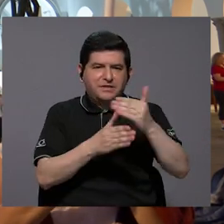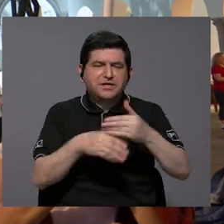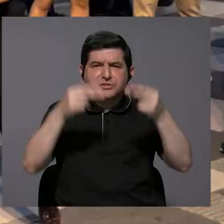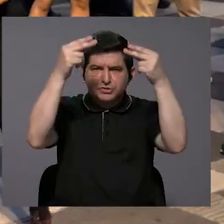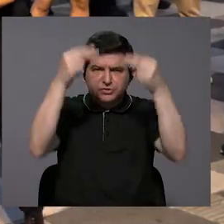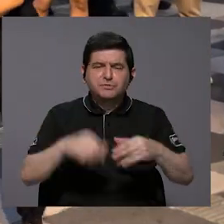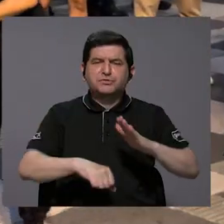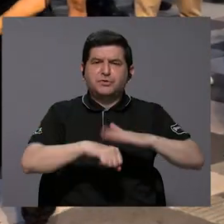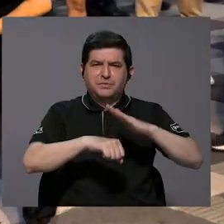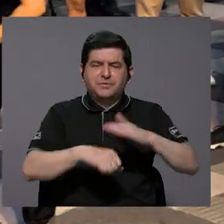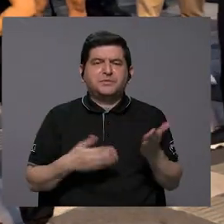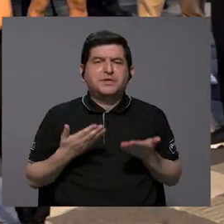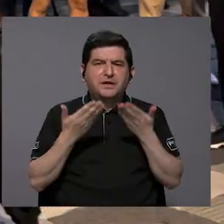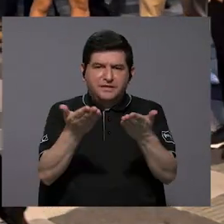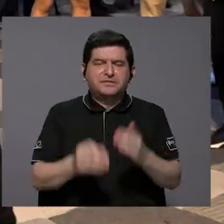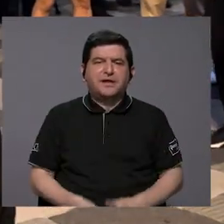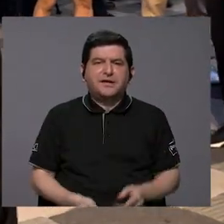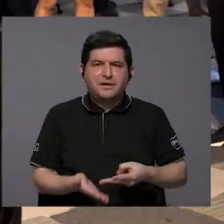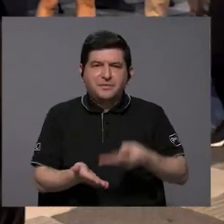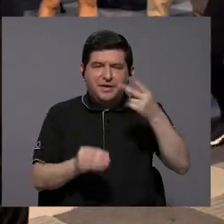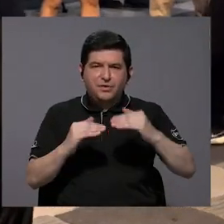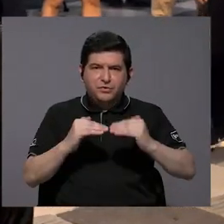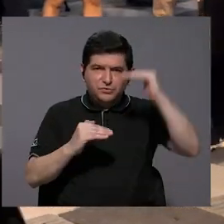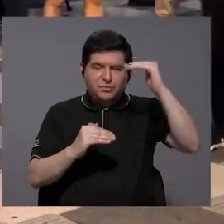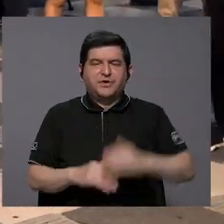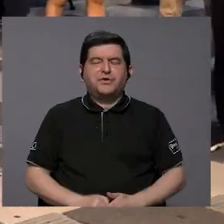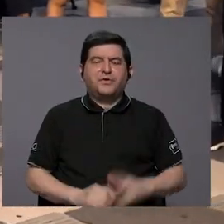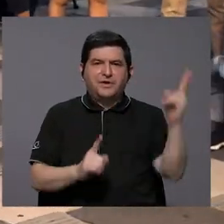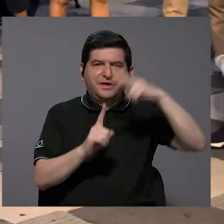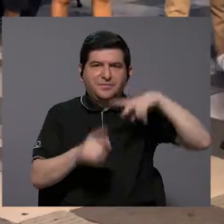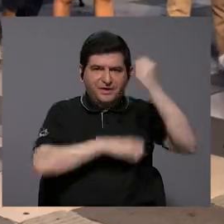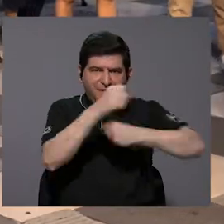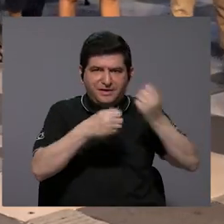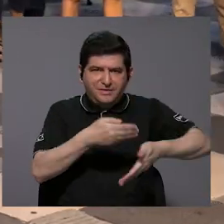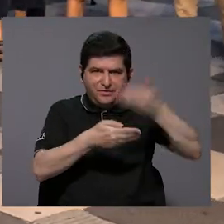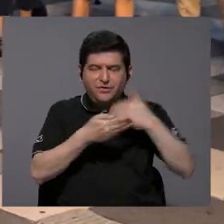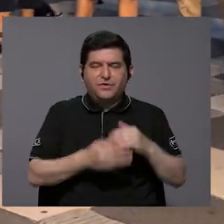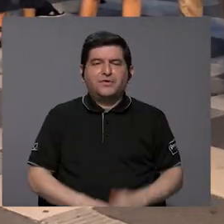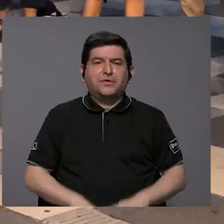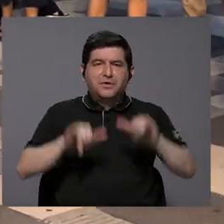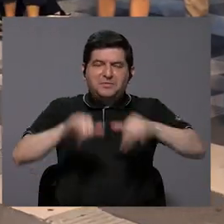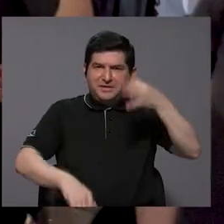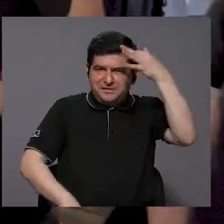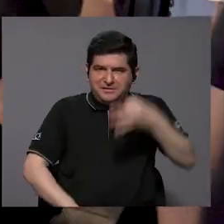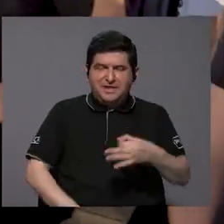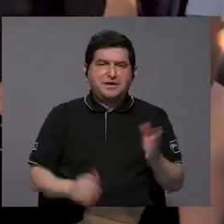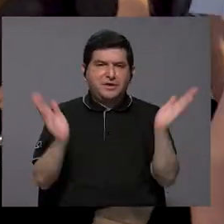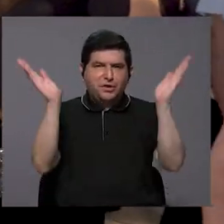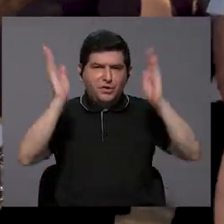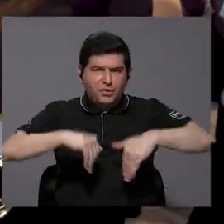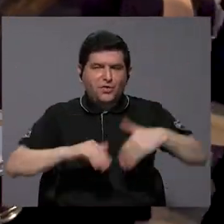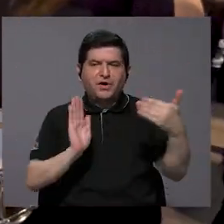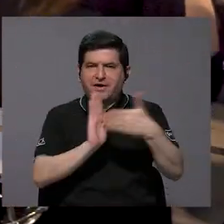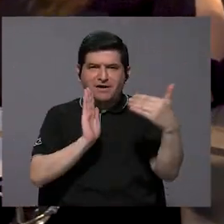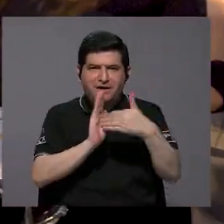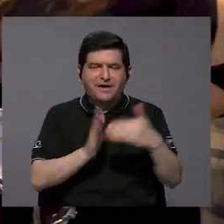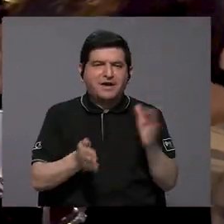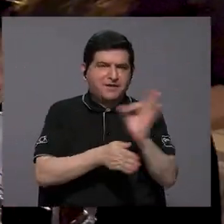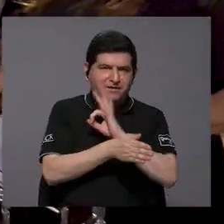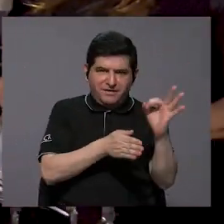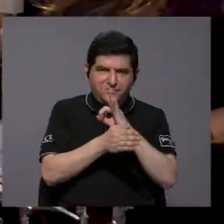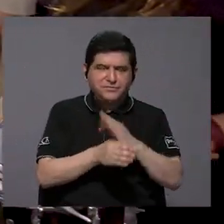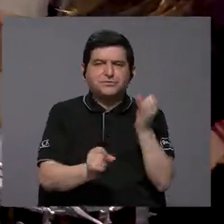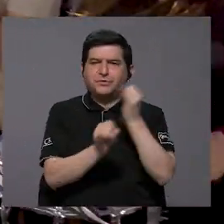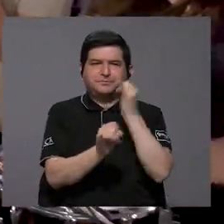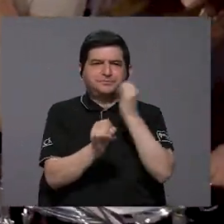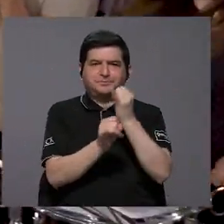distribución del presupuesto permitirá brindar un monto mayor a lo ejecutado el año anterior y sostiene su posición de que no existirá afectación